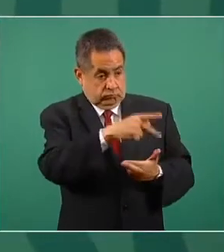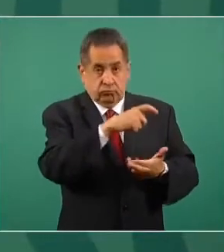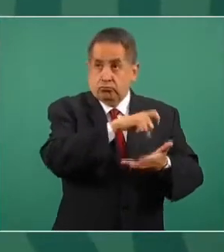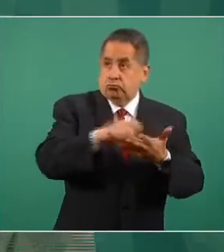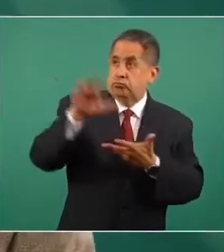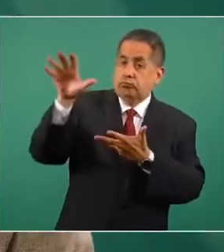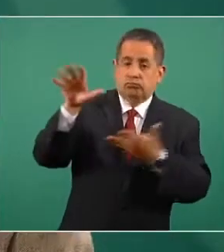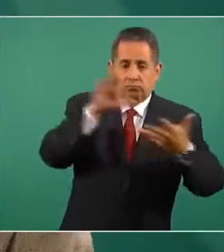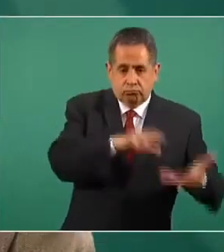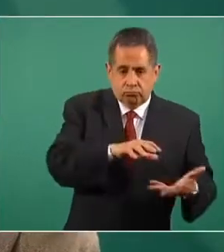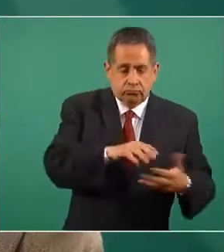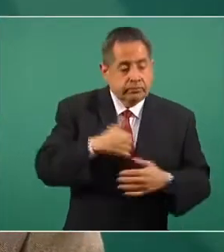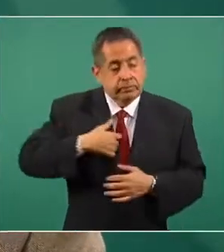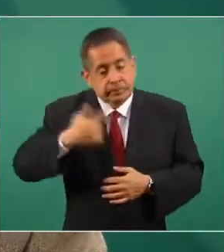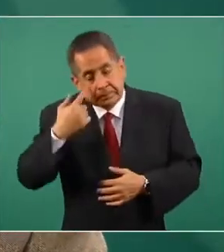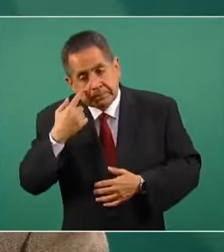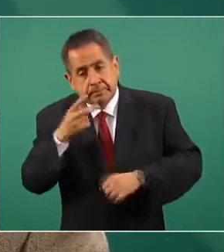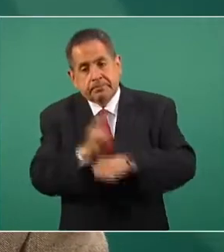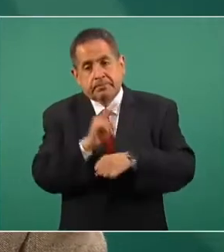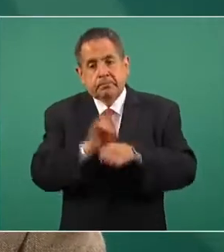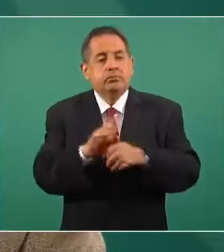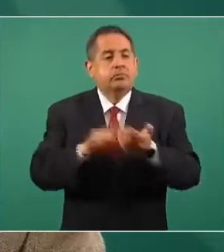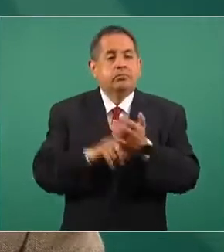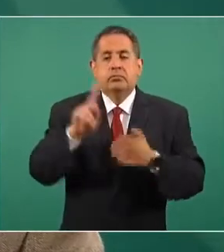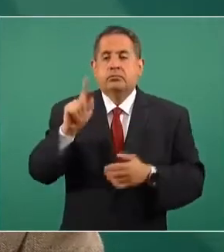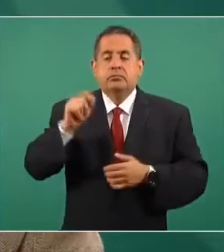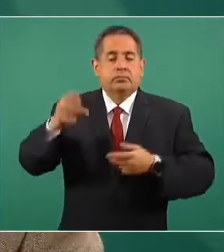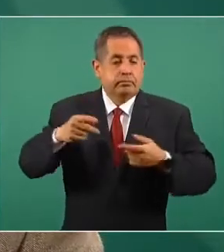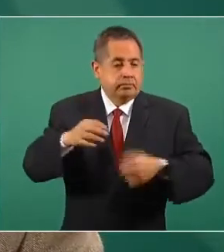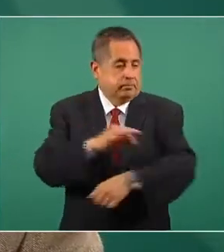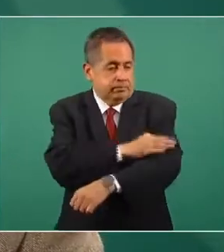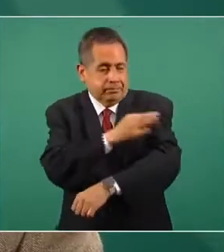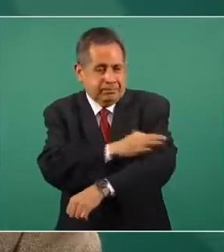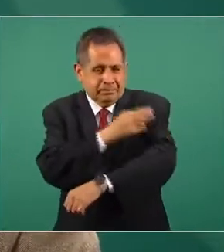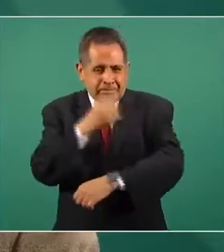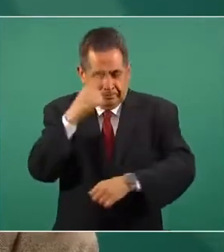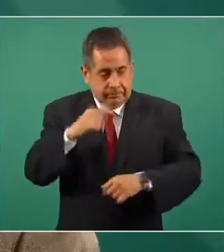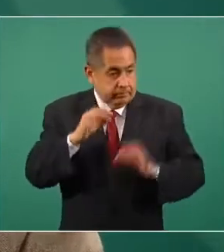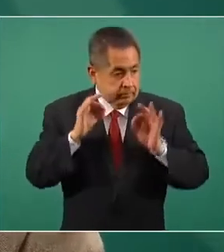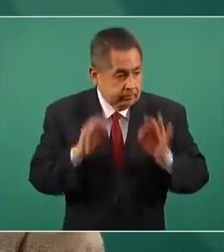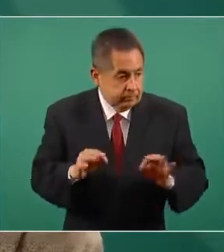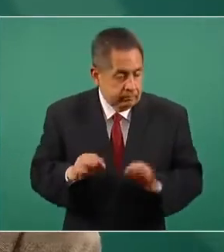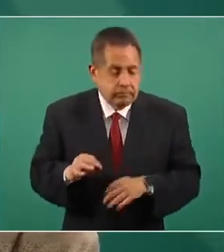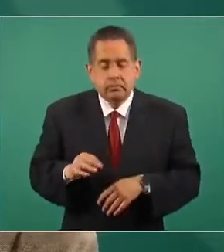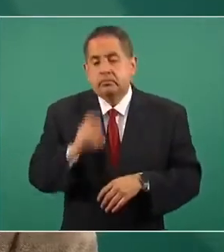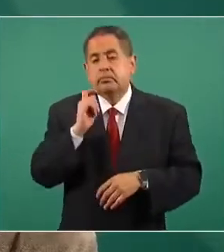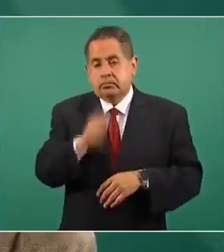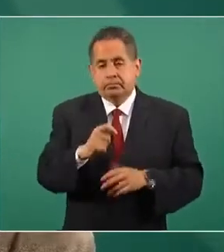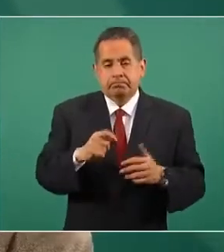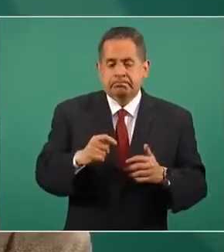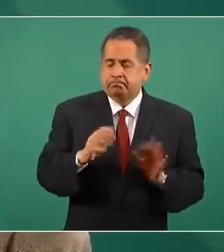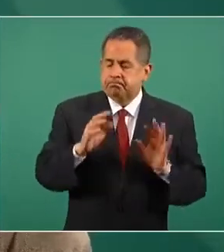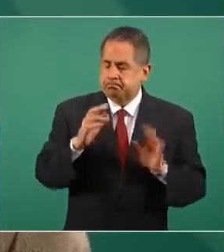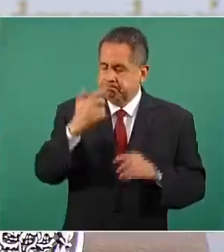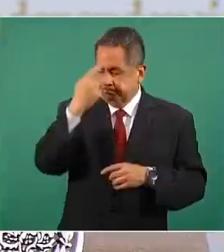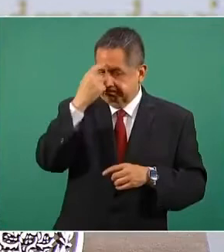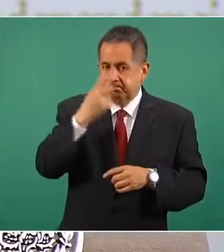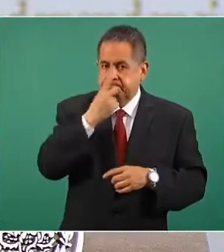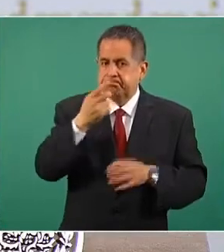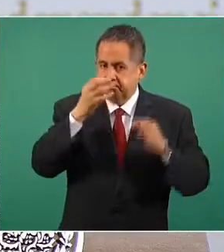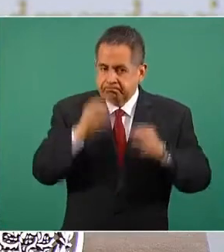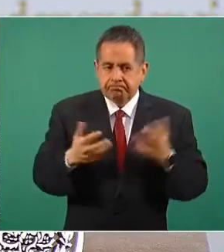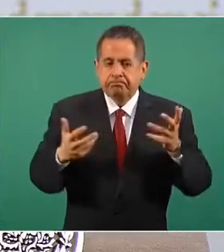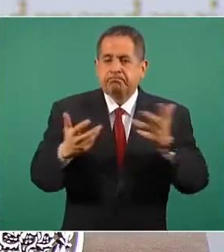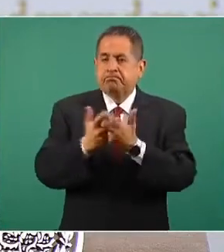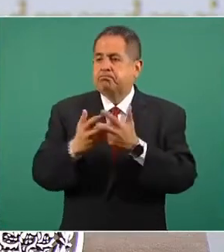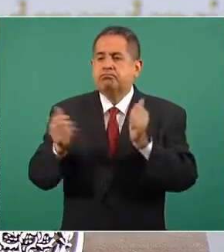SARS-CoV-2, supervisar que los planes de vacunación que a tal efecto establezcan sean congruentes con la